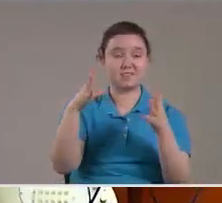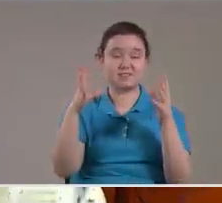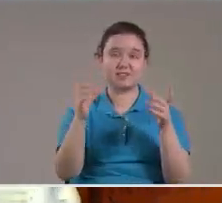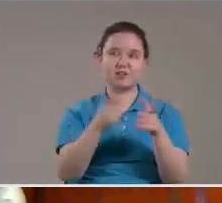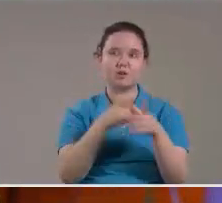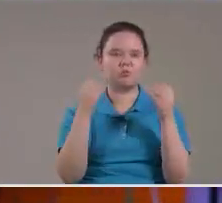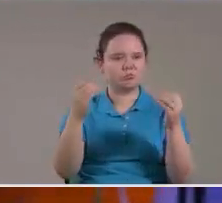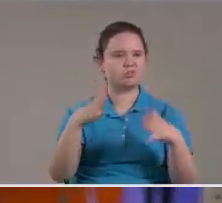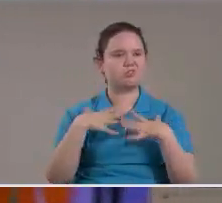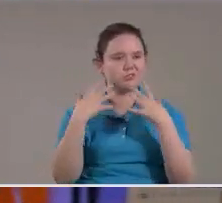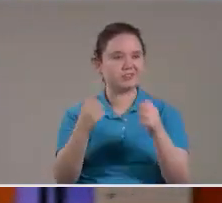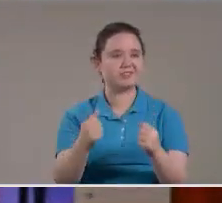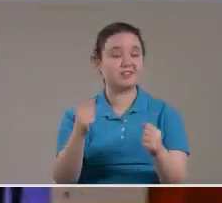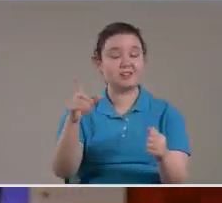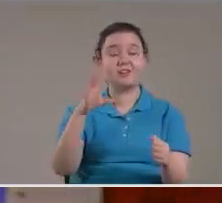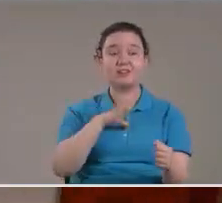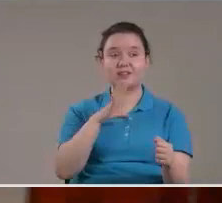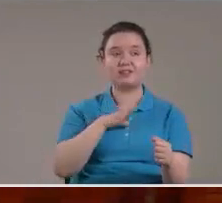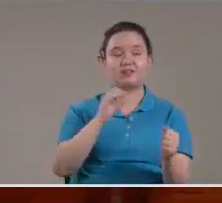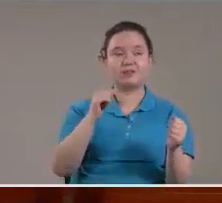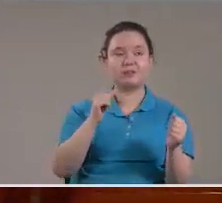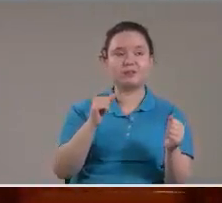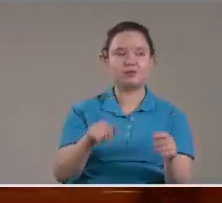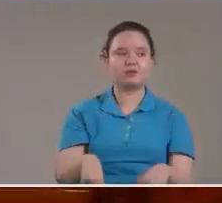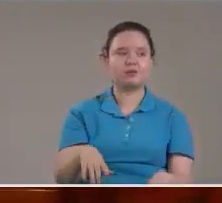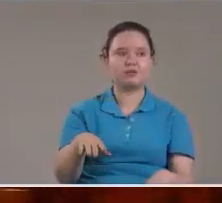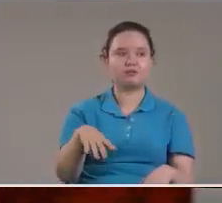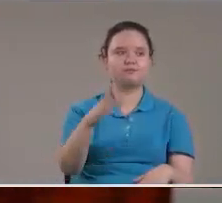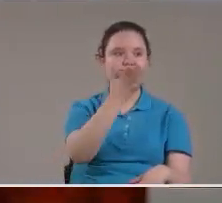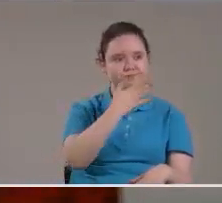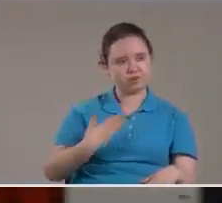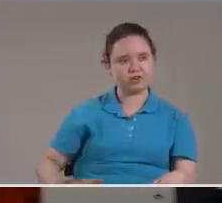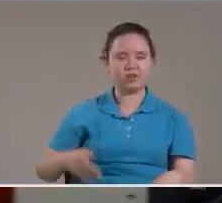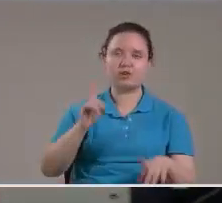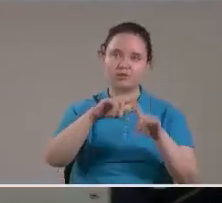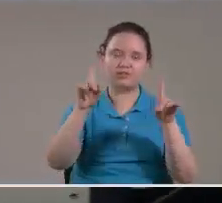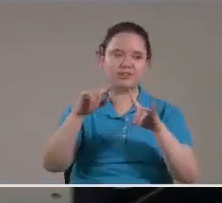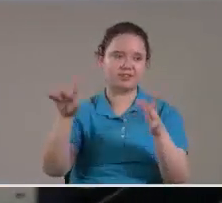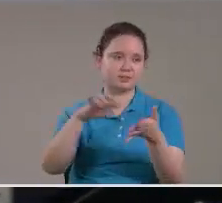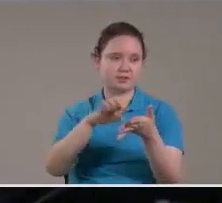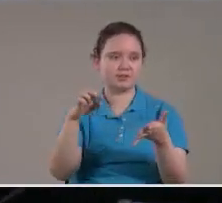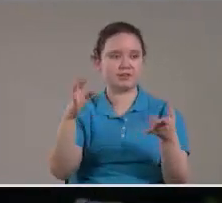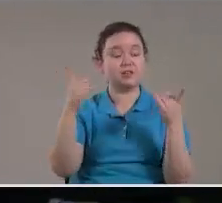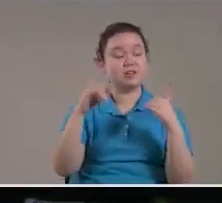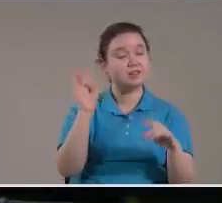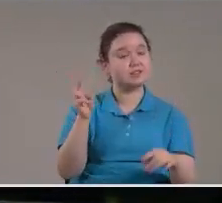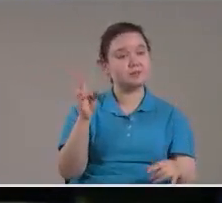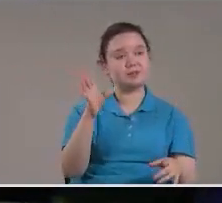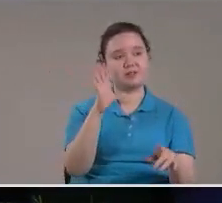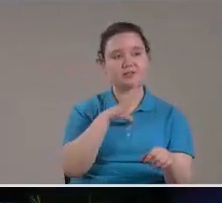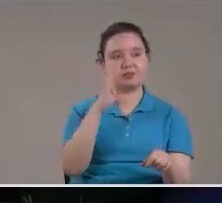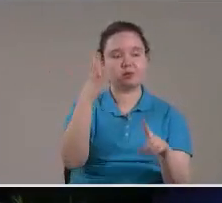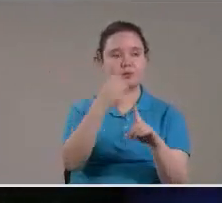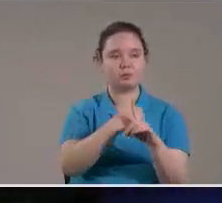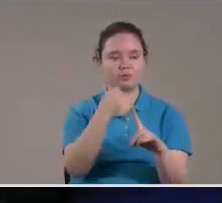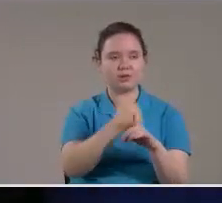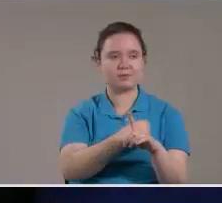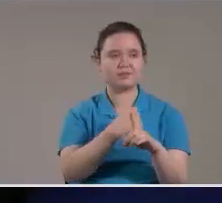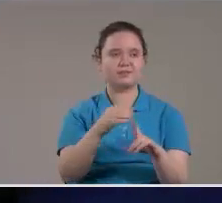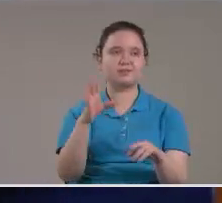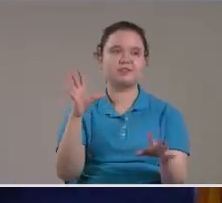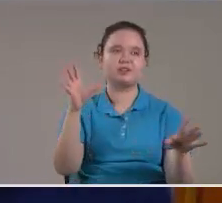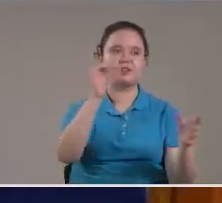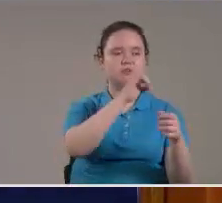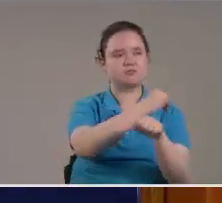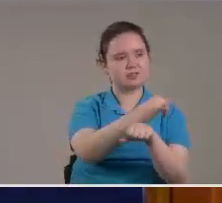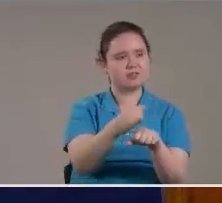En Hace unos Ciento y pico De años Y el problema Que siempre han tenido Son las islas Curiles Y